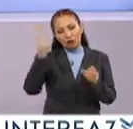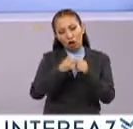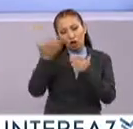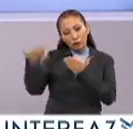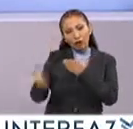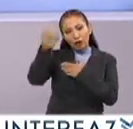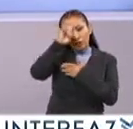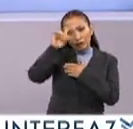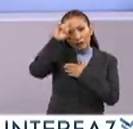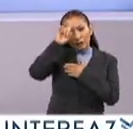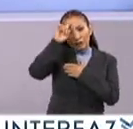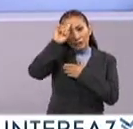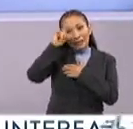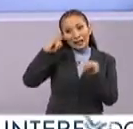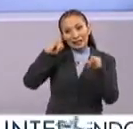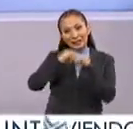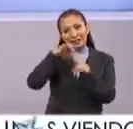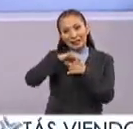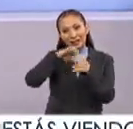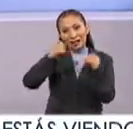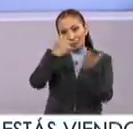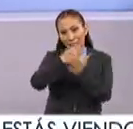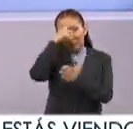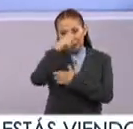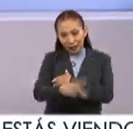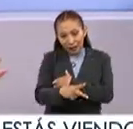de la